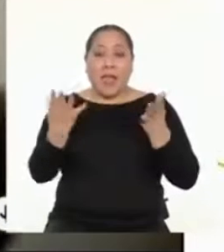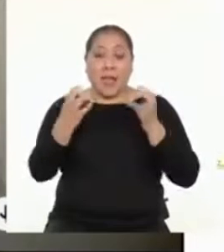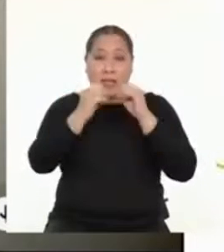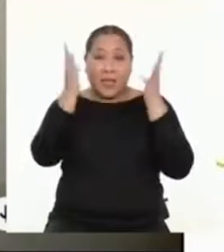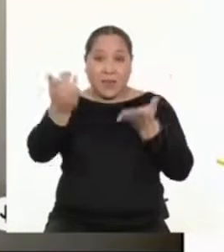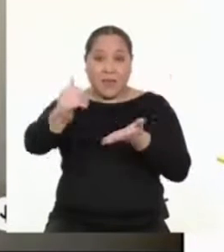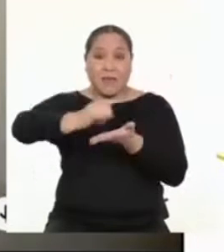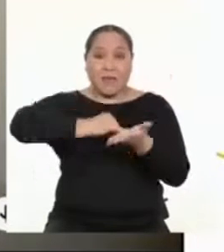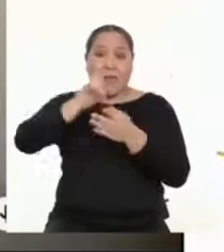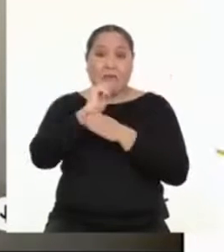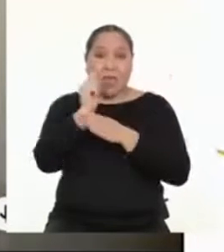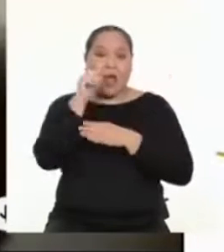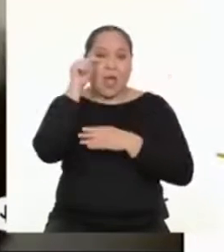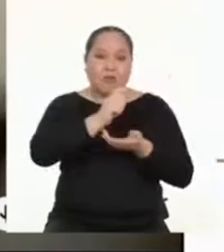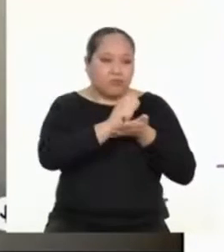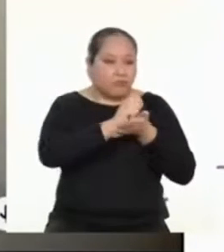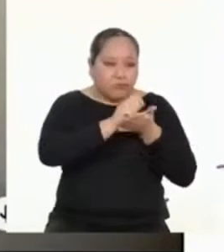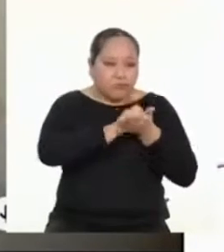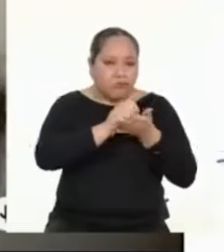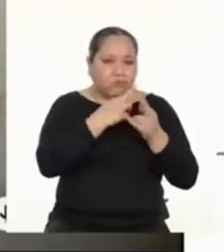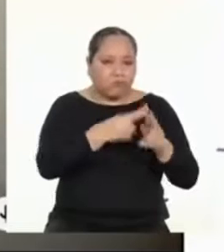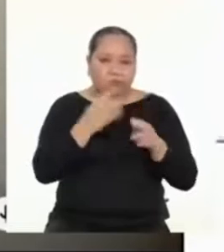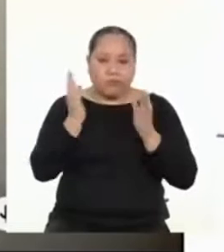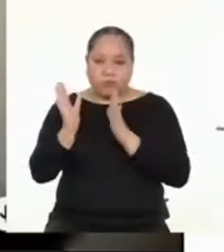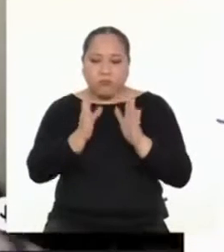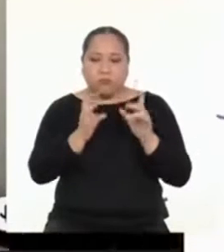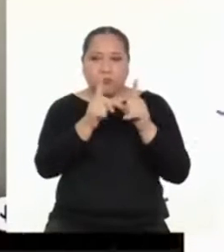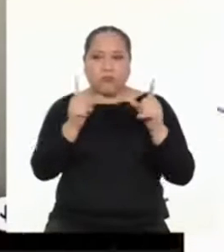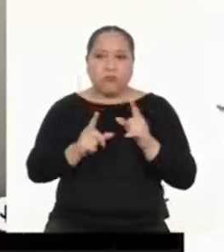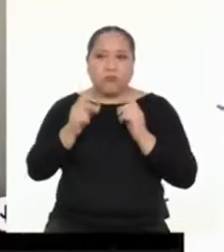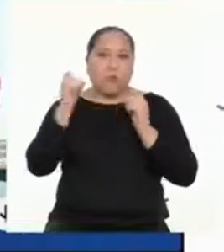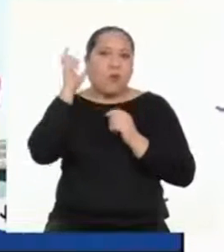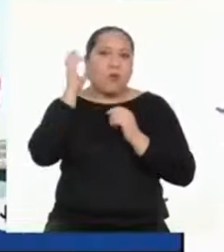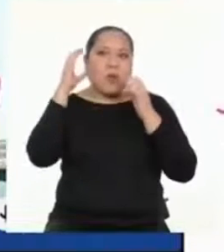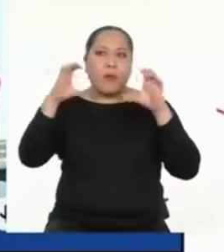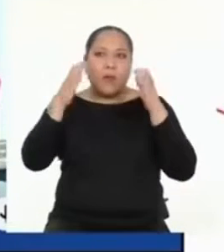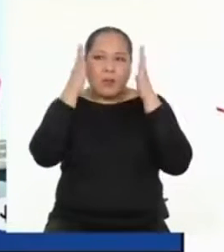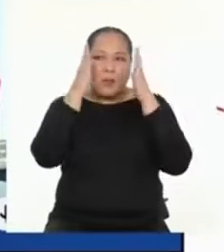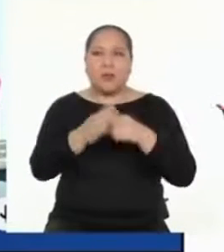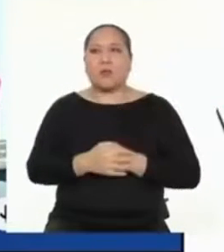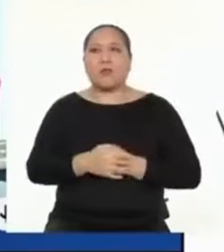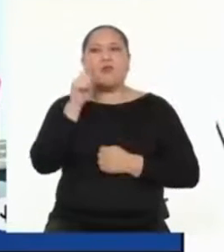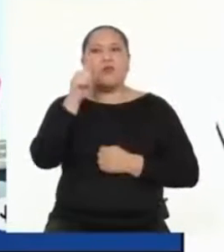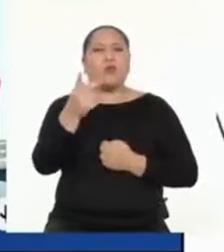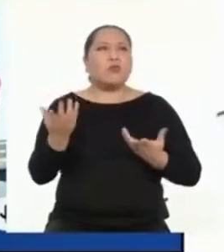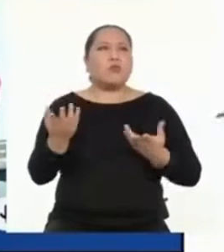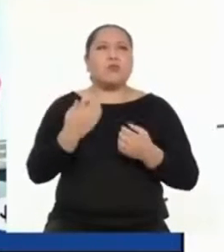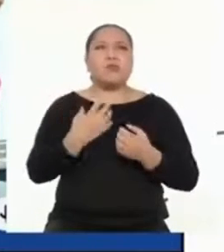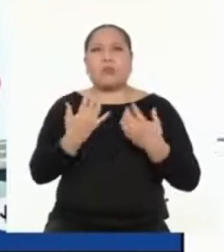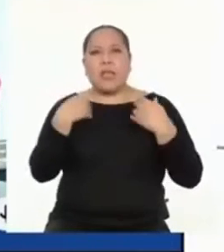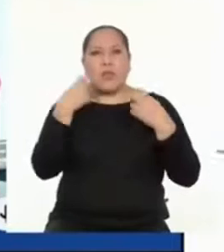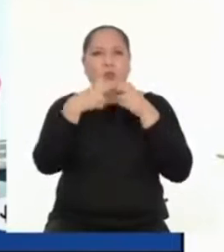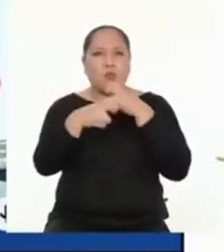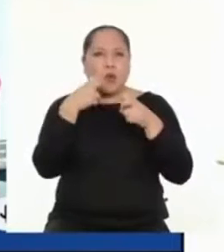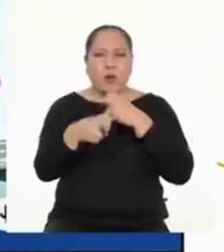realizarlo para que no se me junten. Además de mantenerme en un espacio ordenado y escuchar mis clases atentamente. ¿Alguna vez se enfrentaron a un